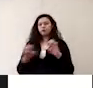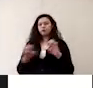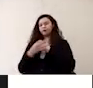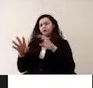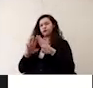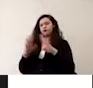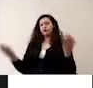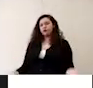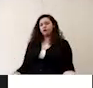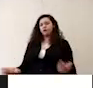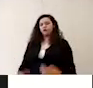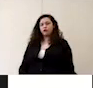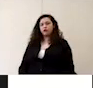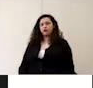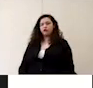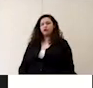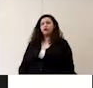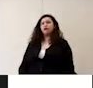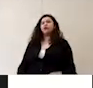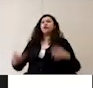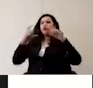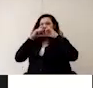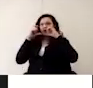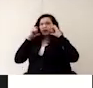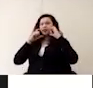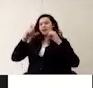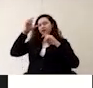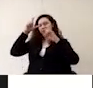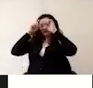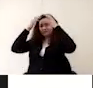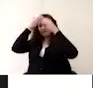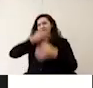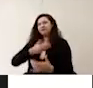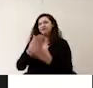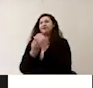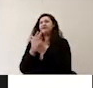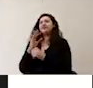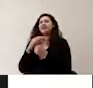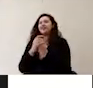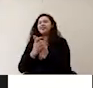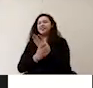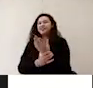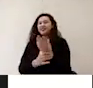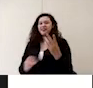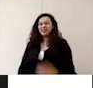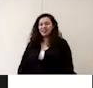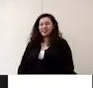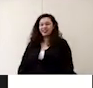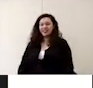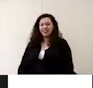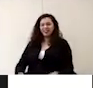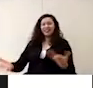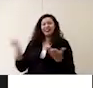incluye cubrebocas gogle o caretas y guantes además el personal debe tener